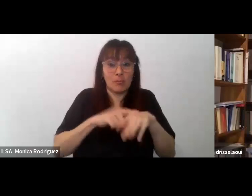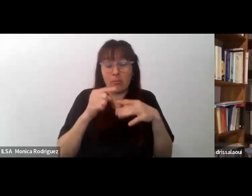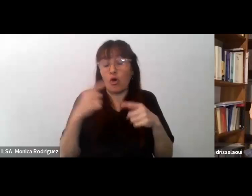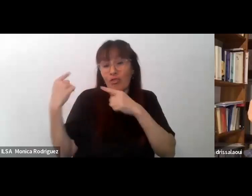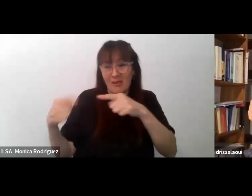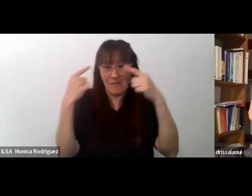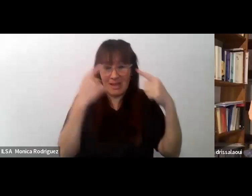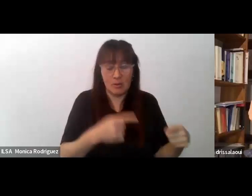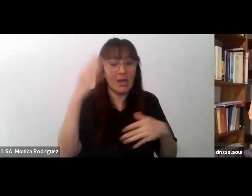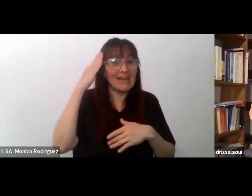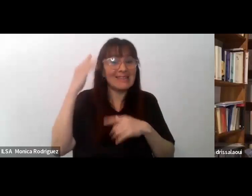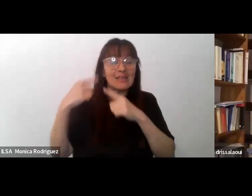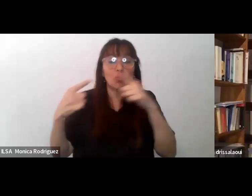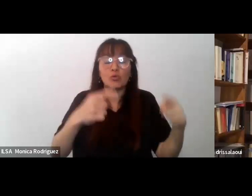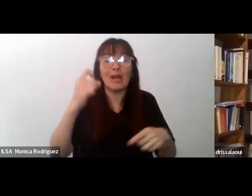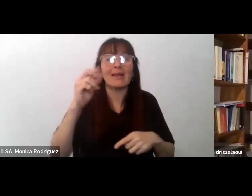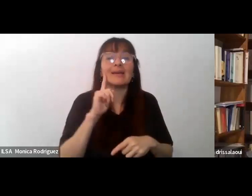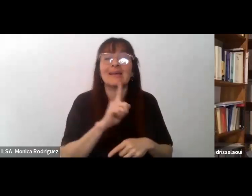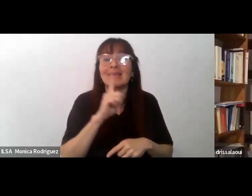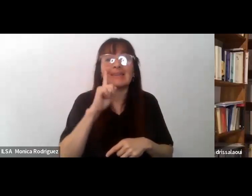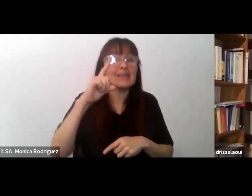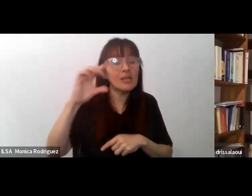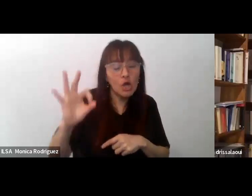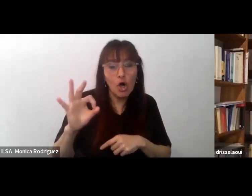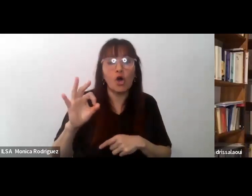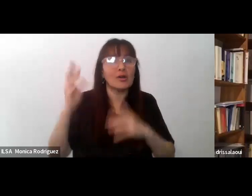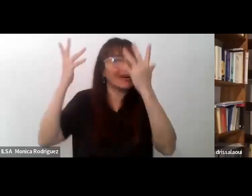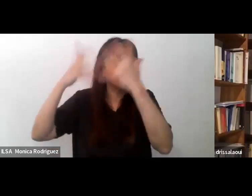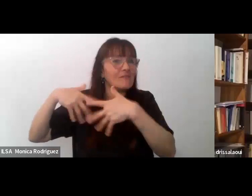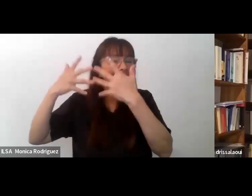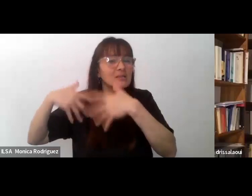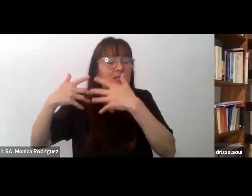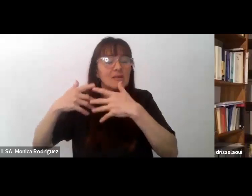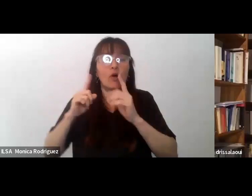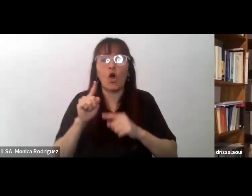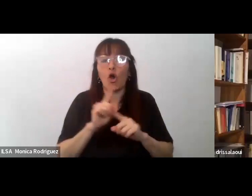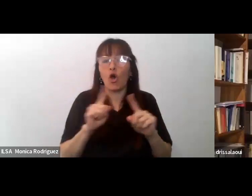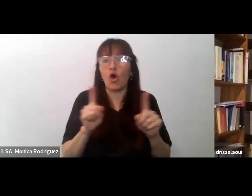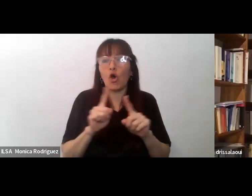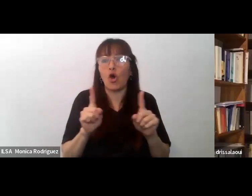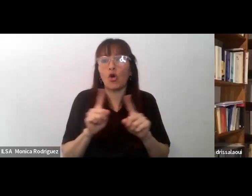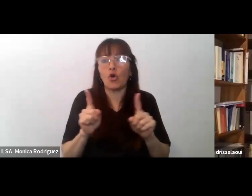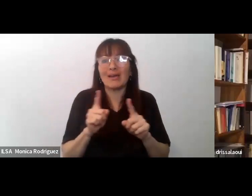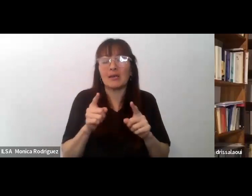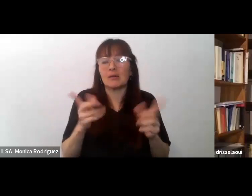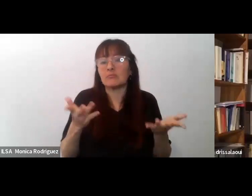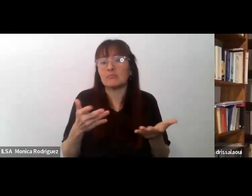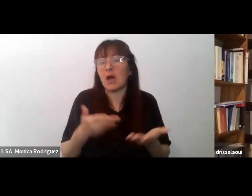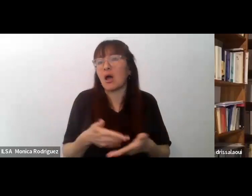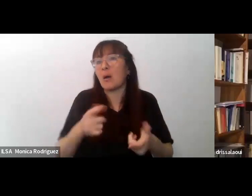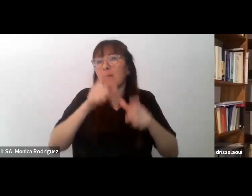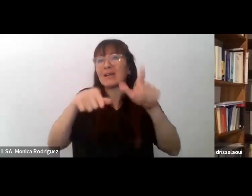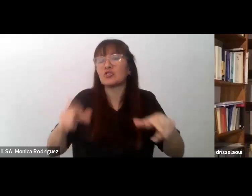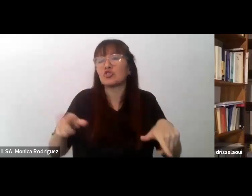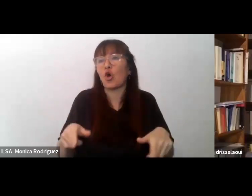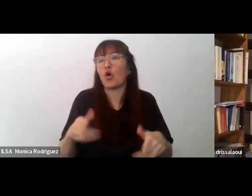intercultural crítico y reflexivo no tiene un público particular, no